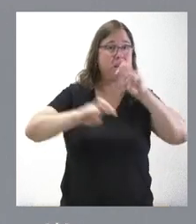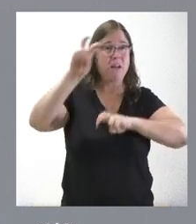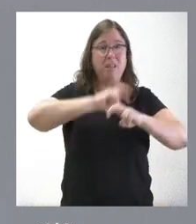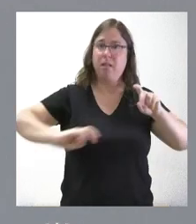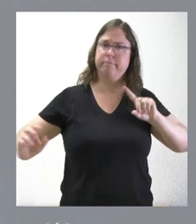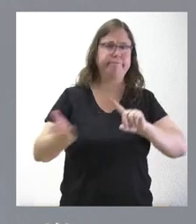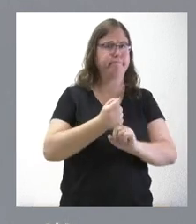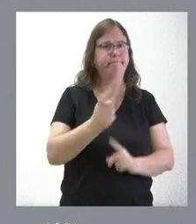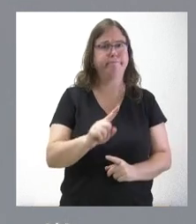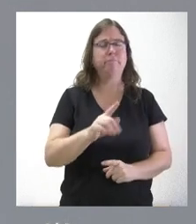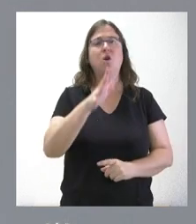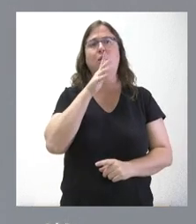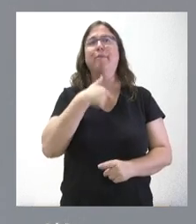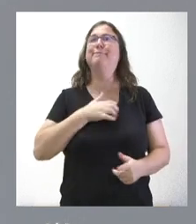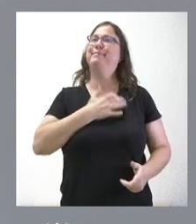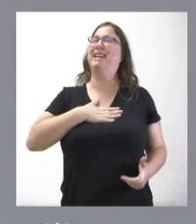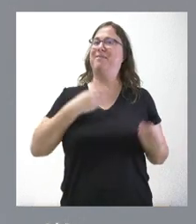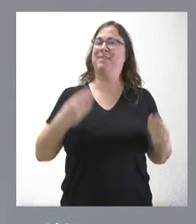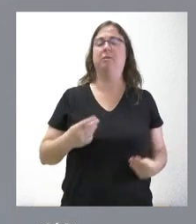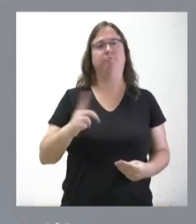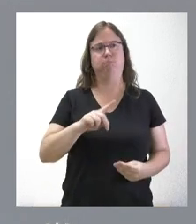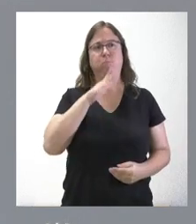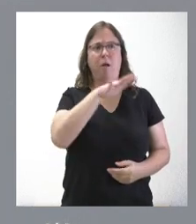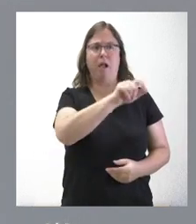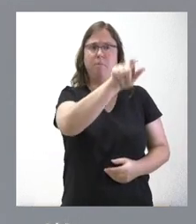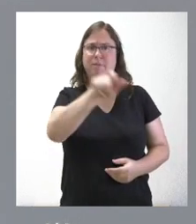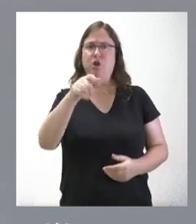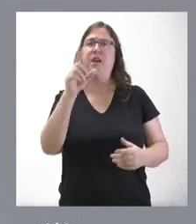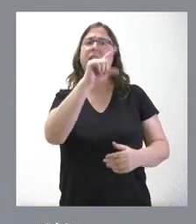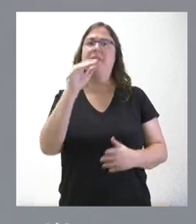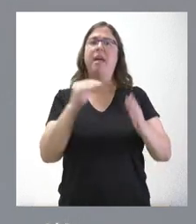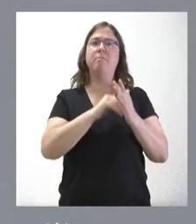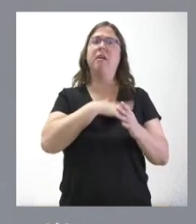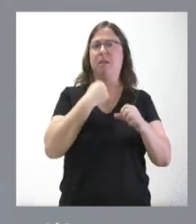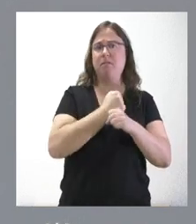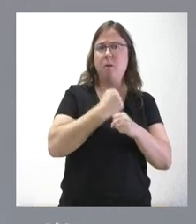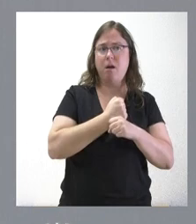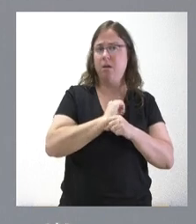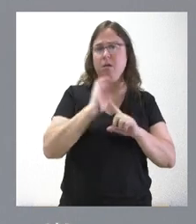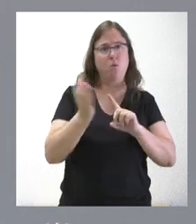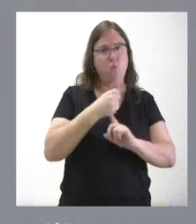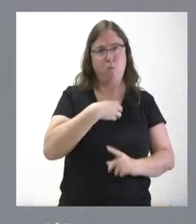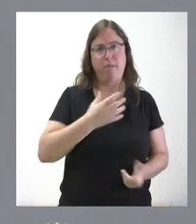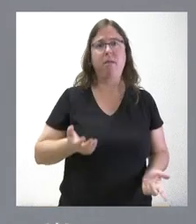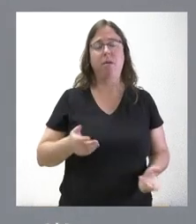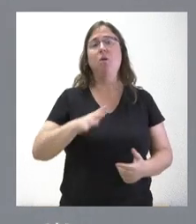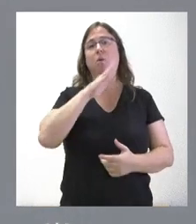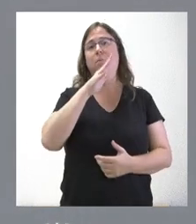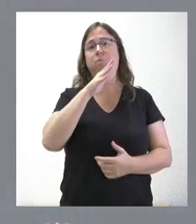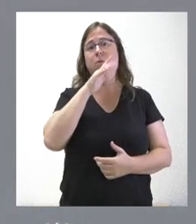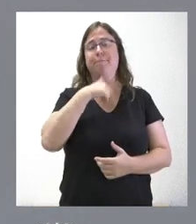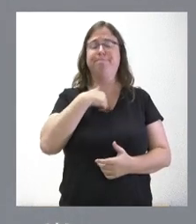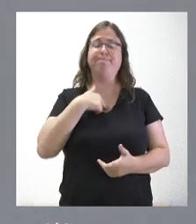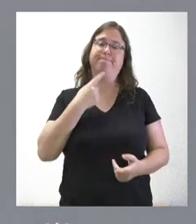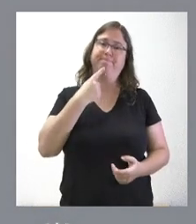Y, por tanto, no podemos estar nunca satisfechos cuando hay 100.000 personas en esta tierra que quisieran trabajar y no lo pueden hacer. Y, por tanto, desde aquí